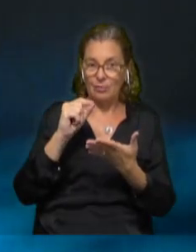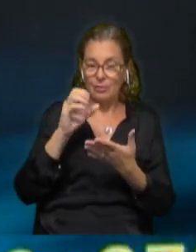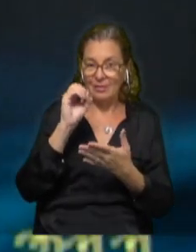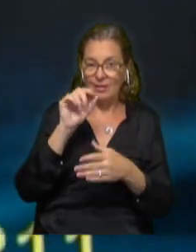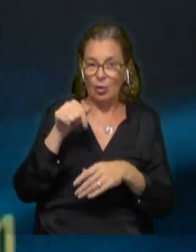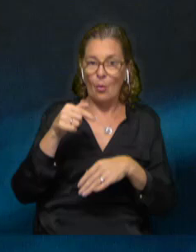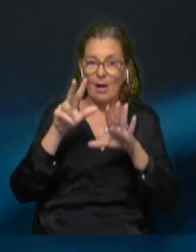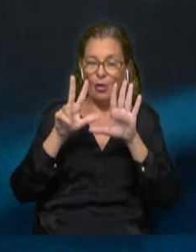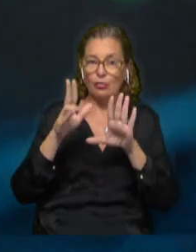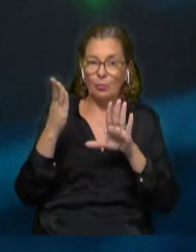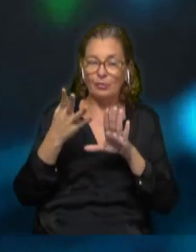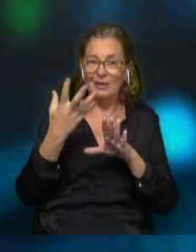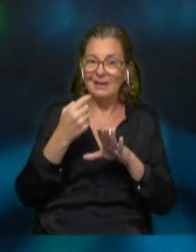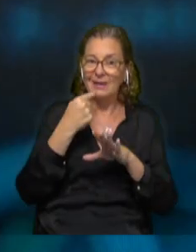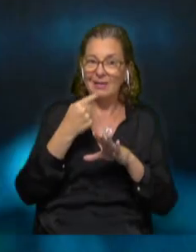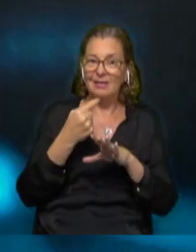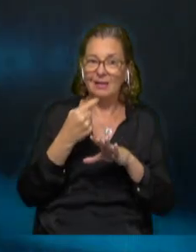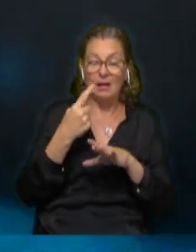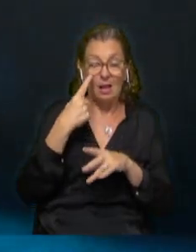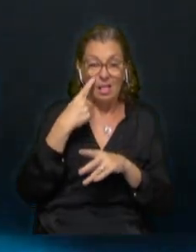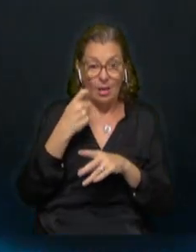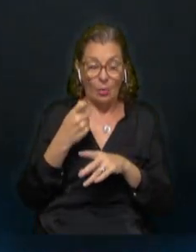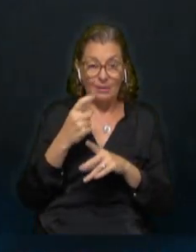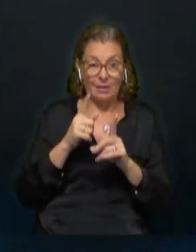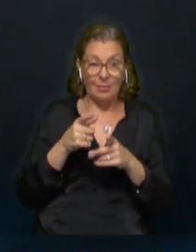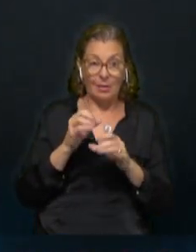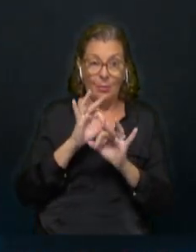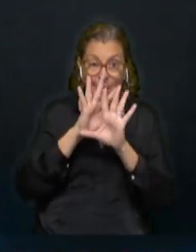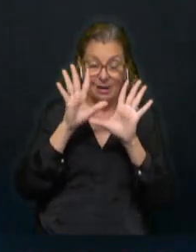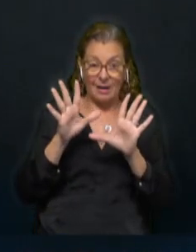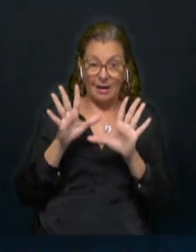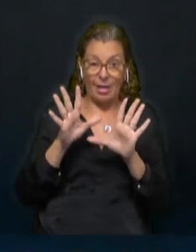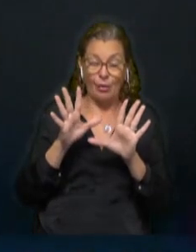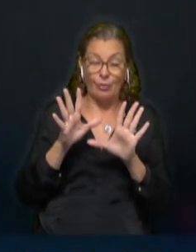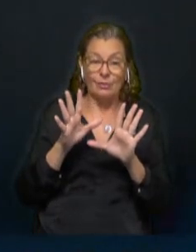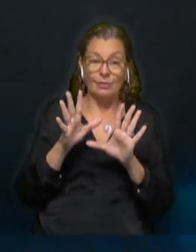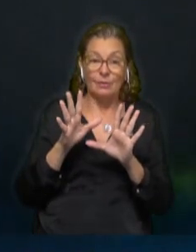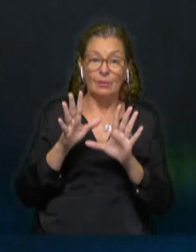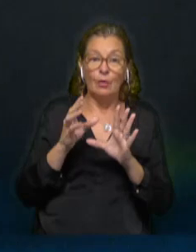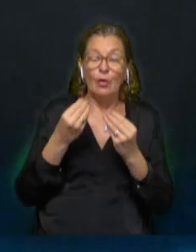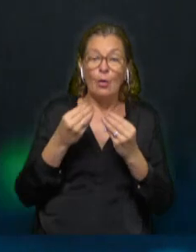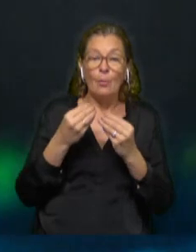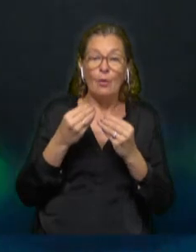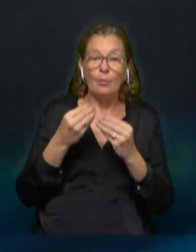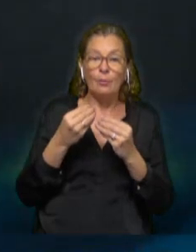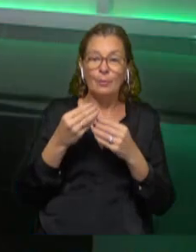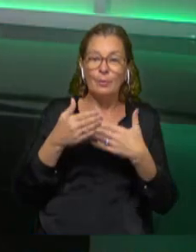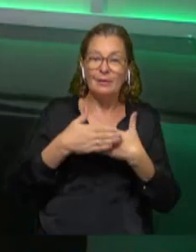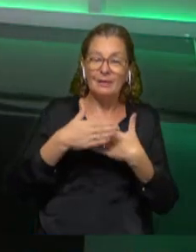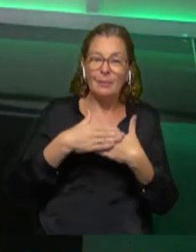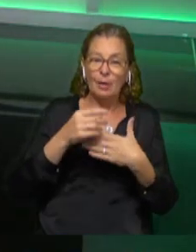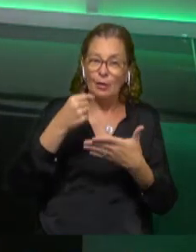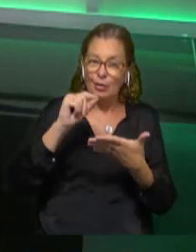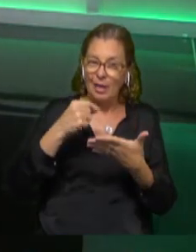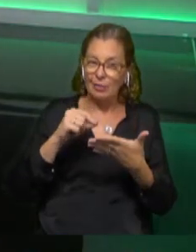0,8%. Lo cual también da cuenta, y eso es algo que ha aclarado el INE en más de una oportunidad, sobre cómo debemos aproximarnos a estos